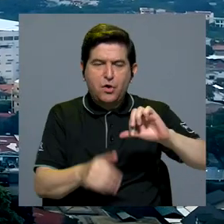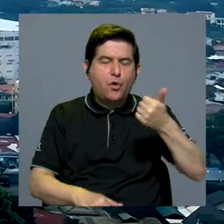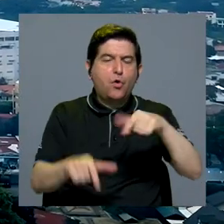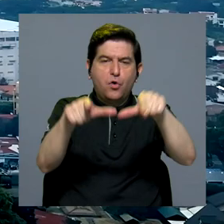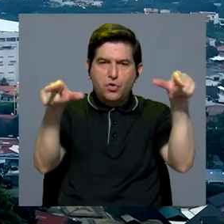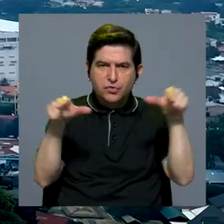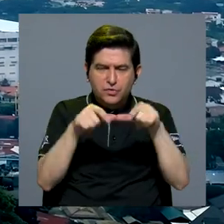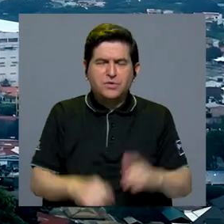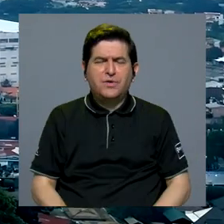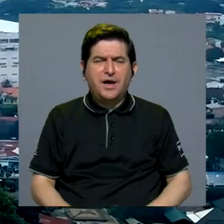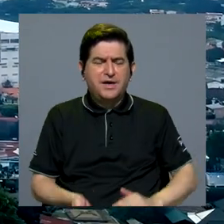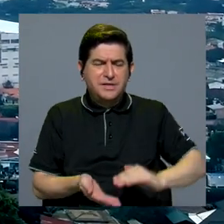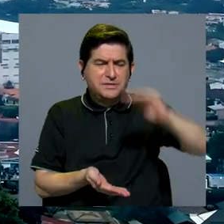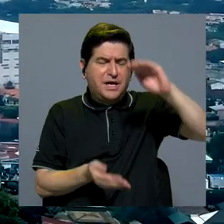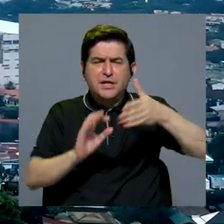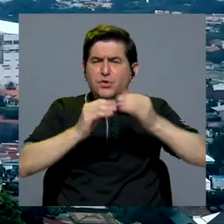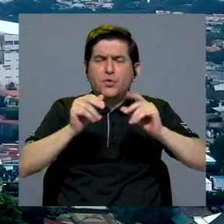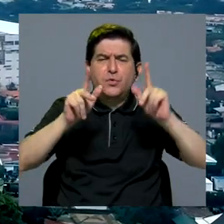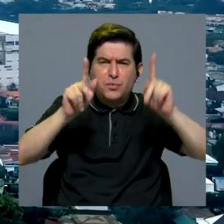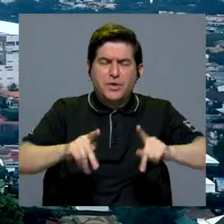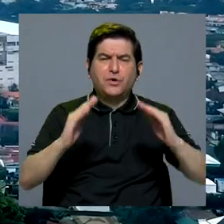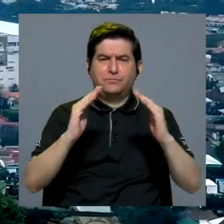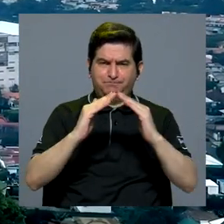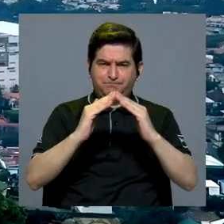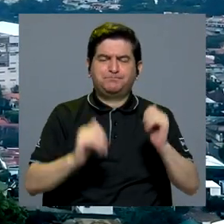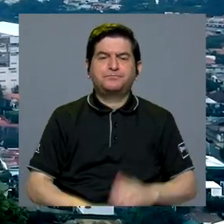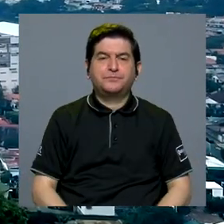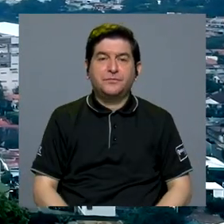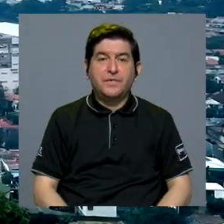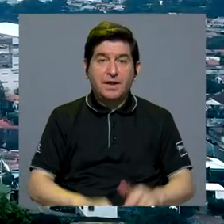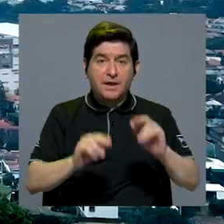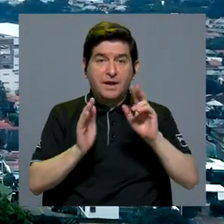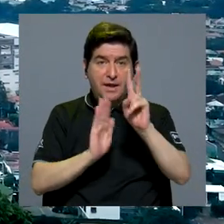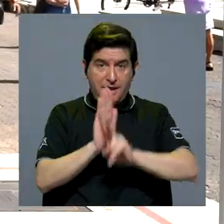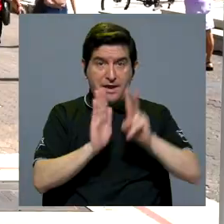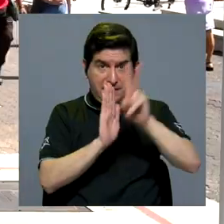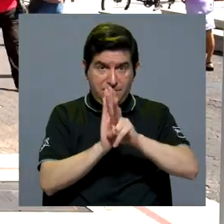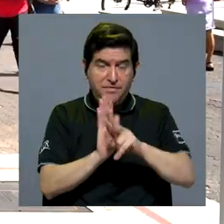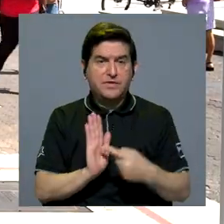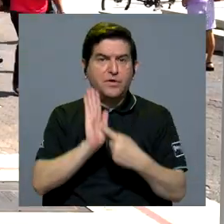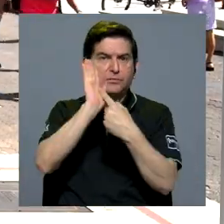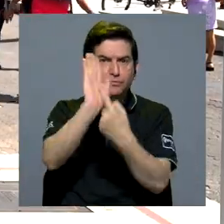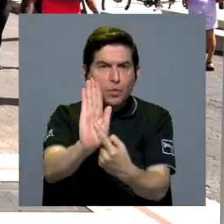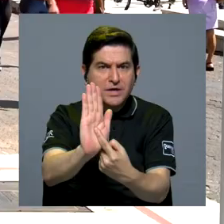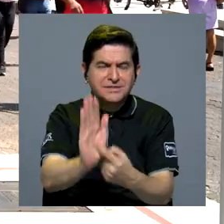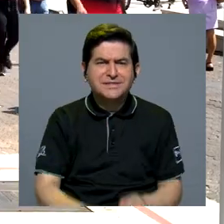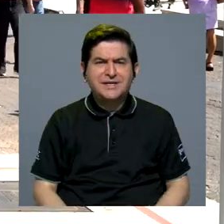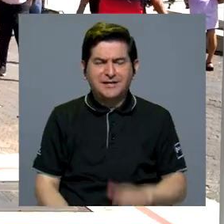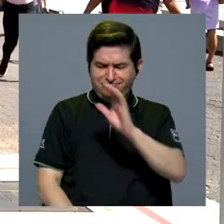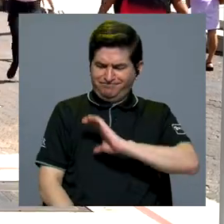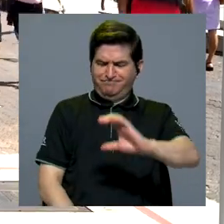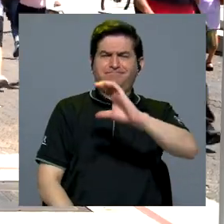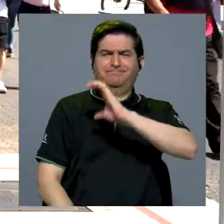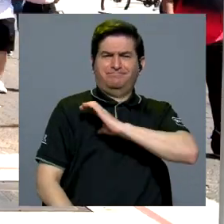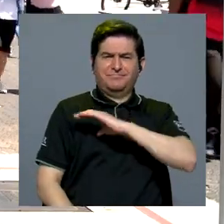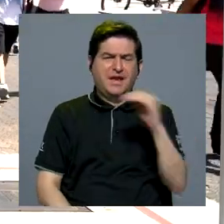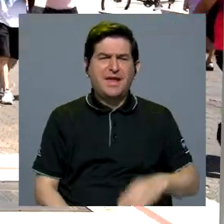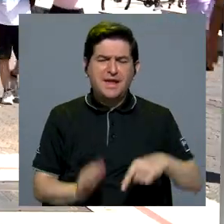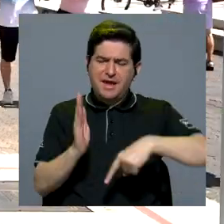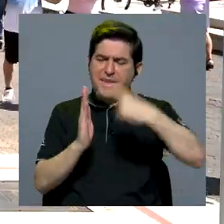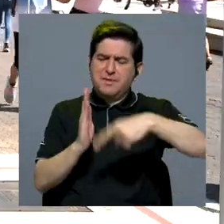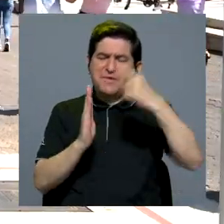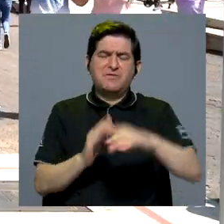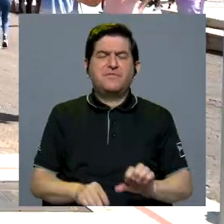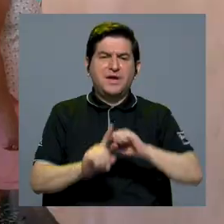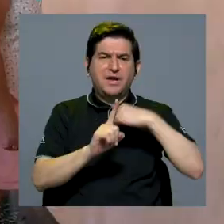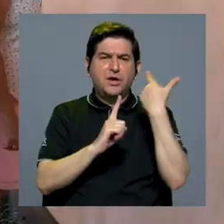regiones de alta densidad poblacional. El producto audiovisual deja a la luz los comportamientos y los perfiles